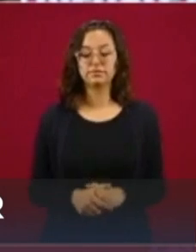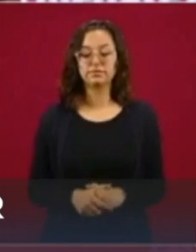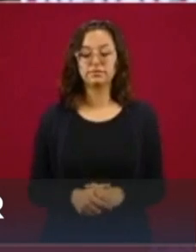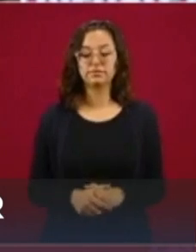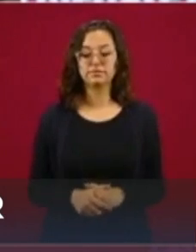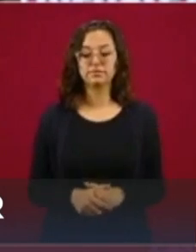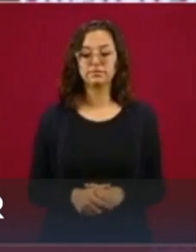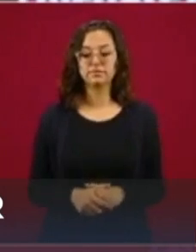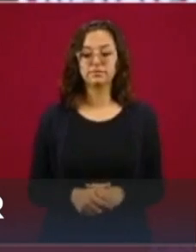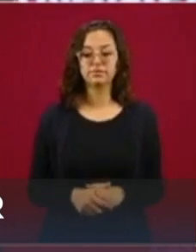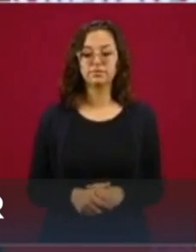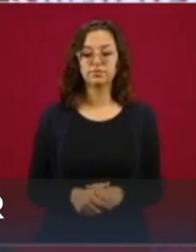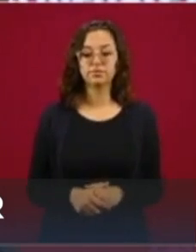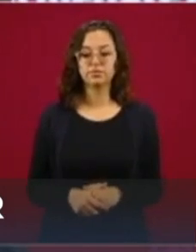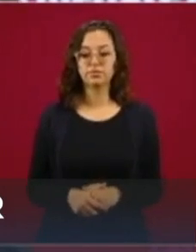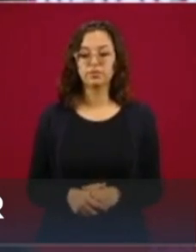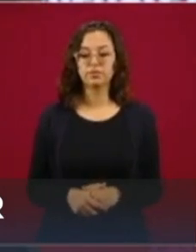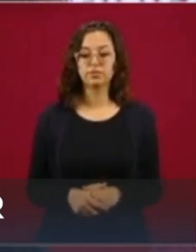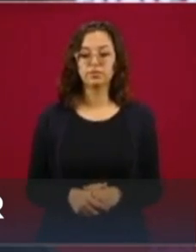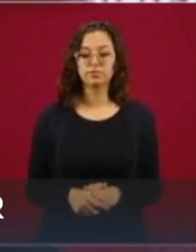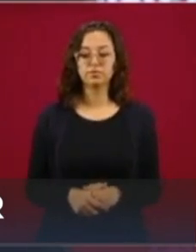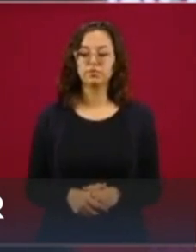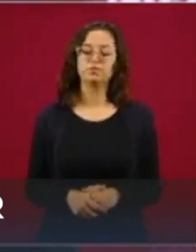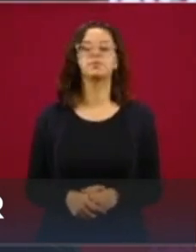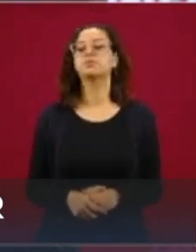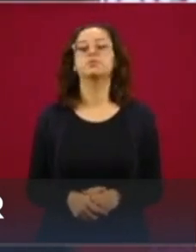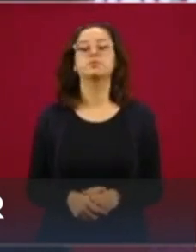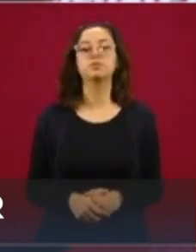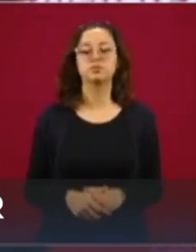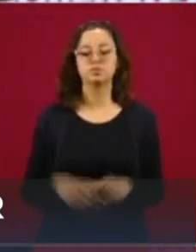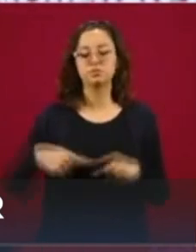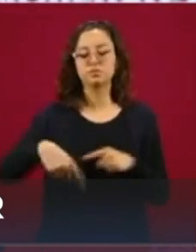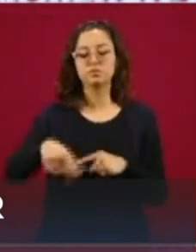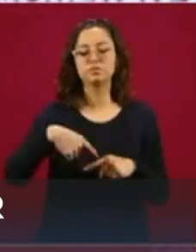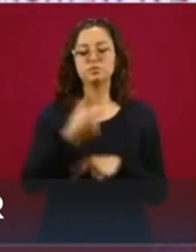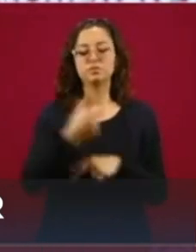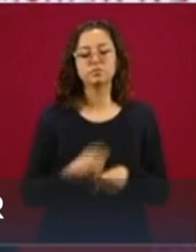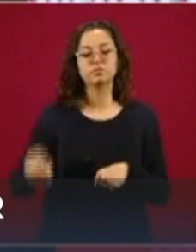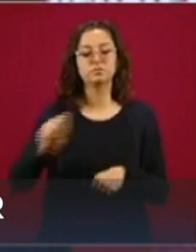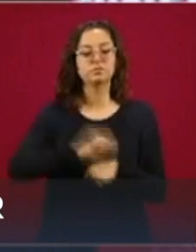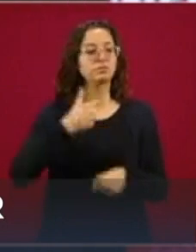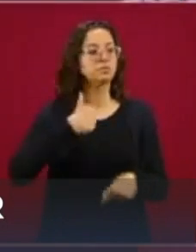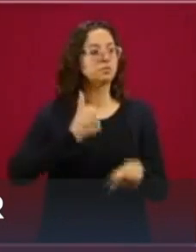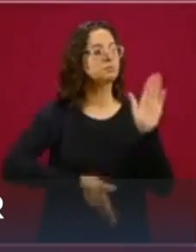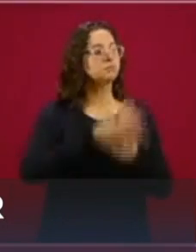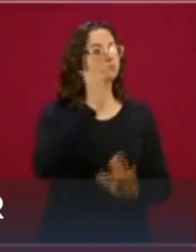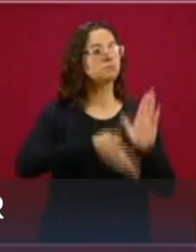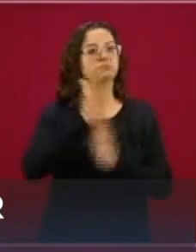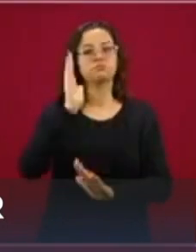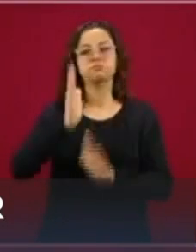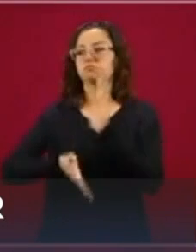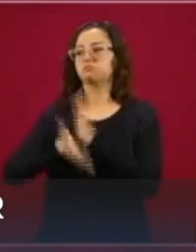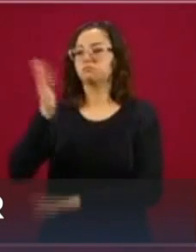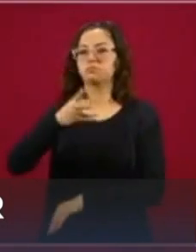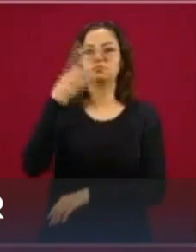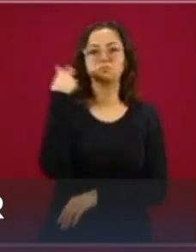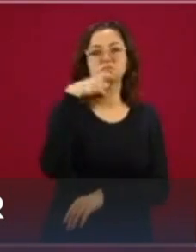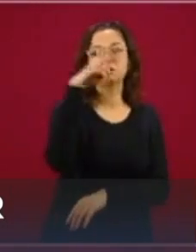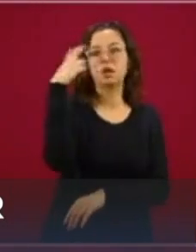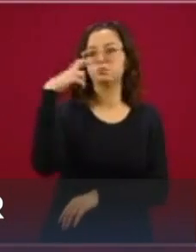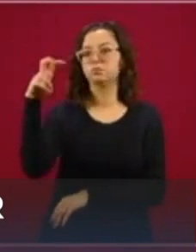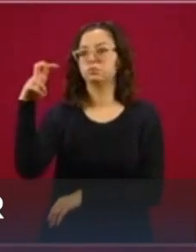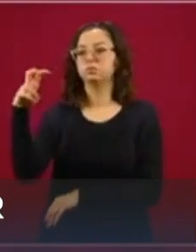La gira que tengo esta semana va a incluir una visita